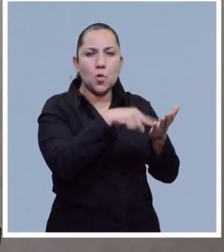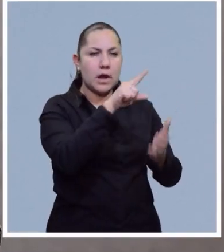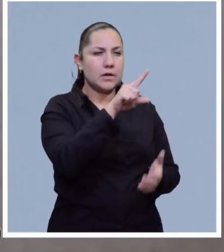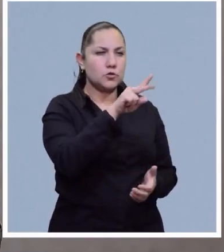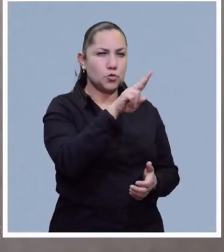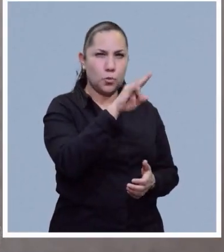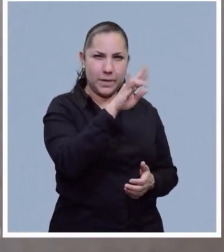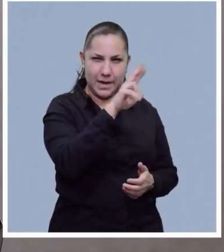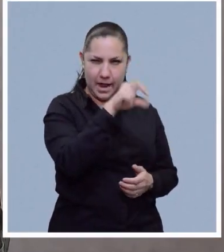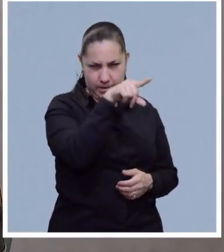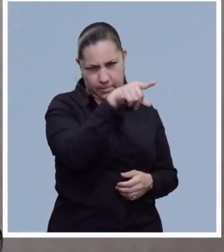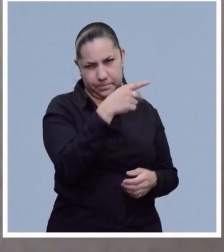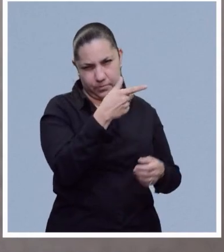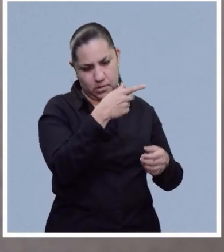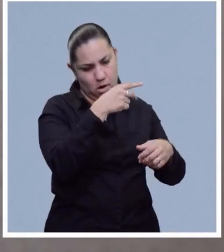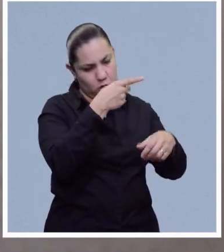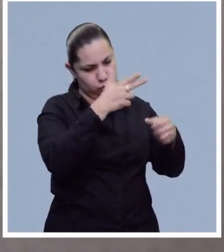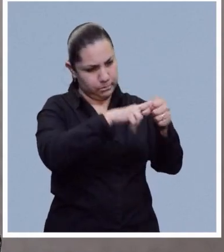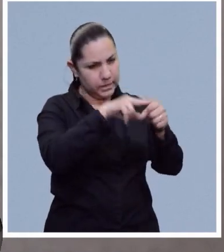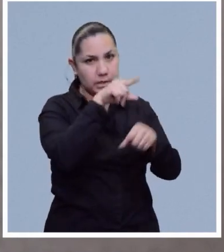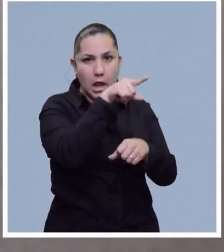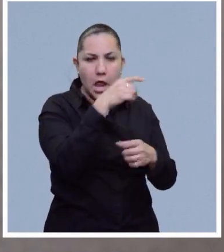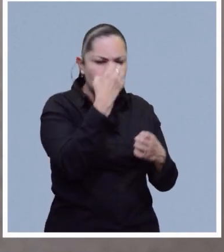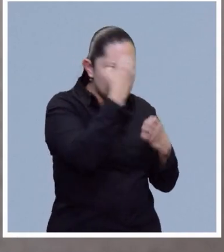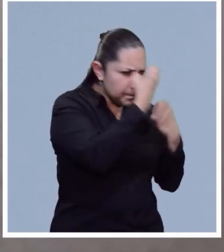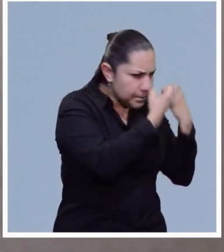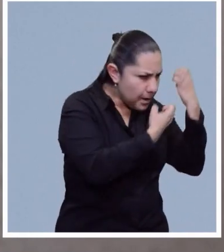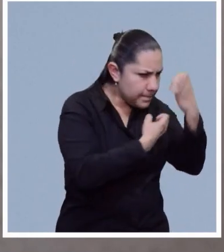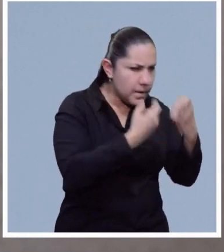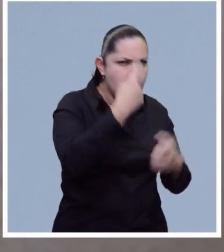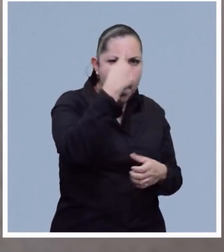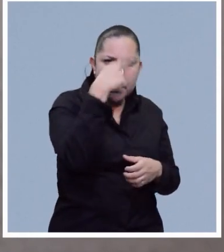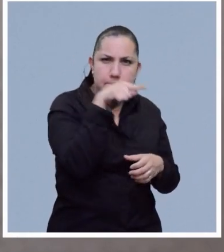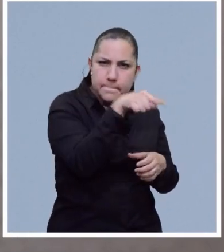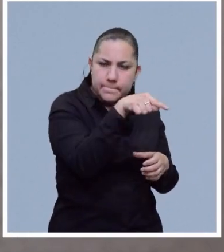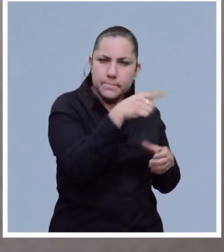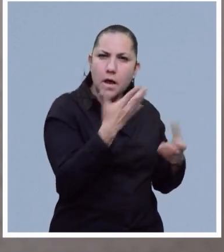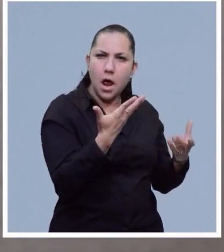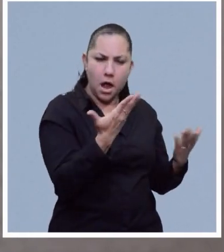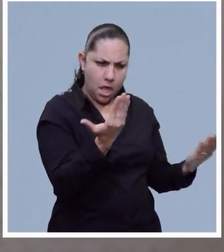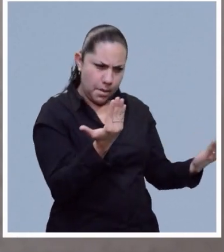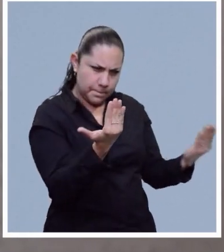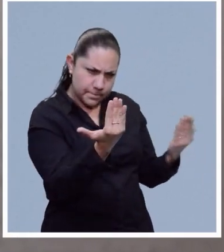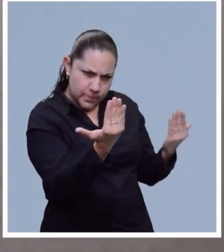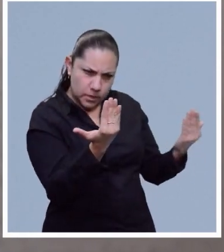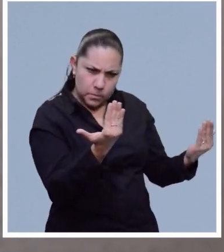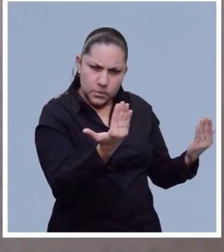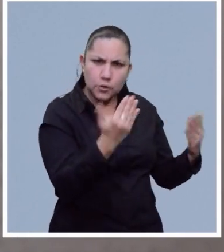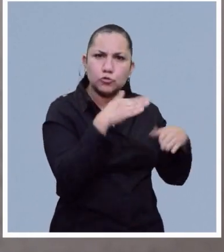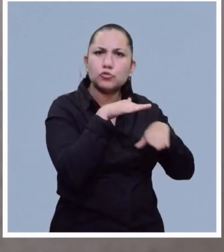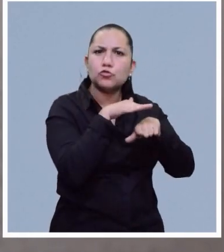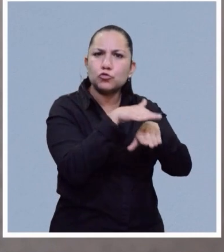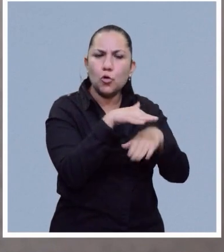al huevo como patrón de referencia para ver la calidad de otras